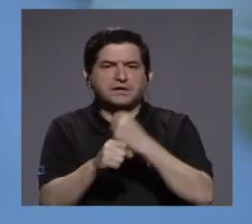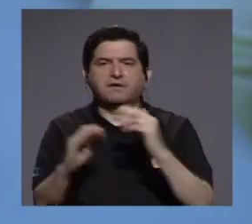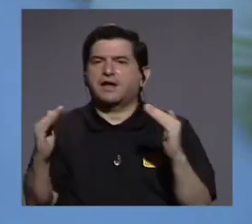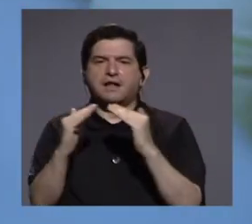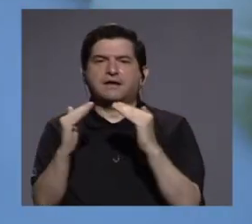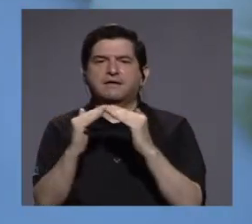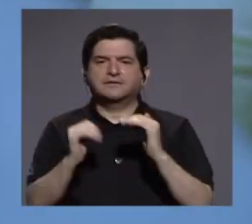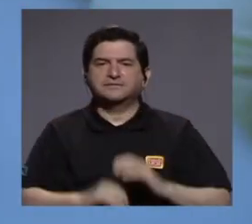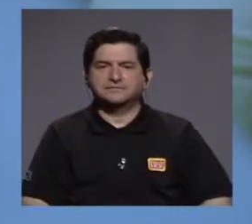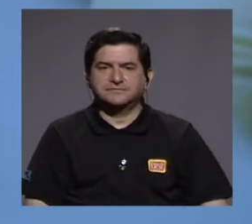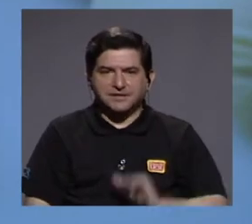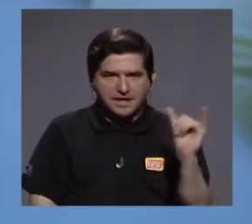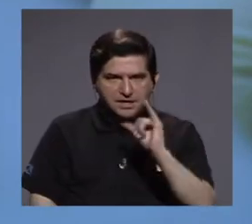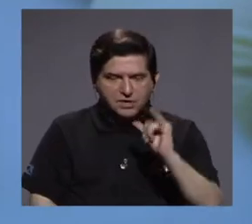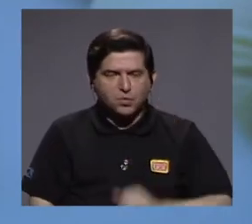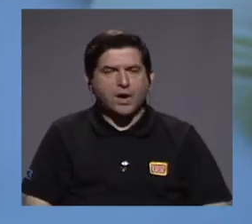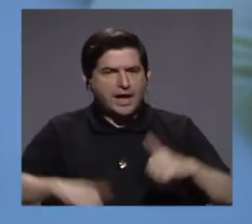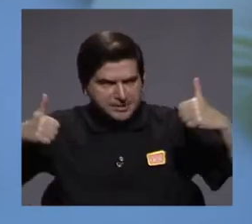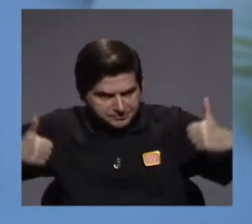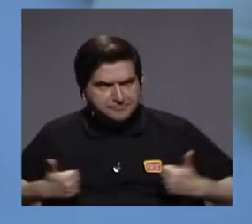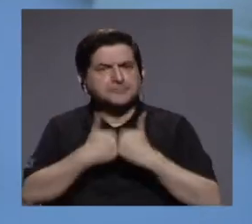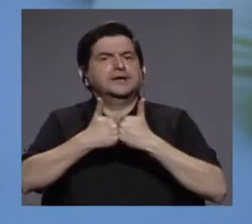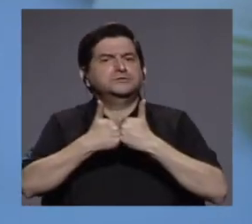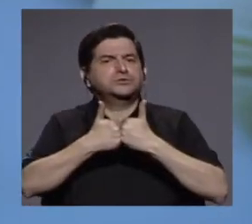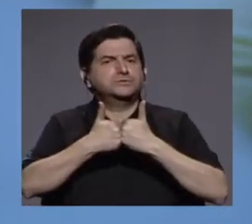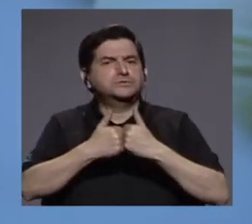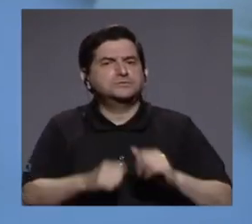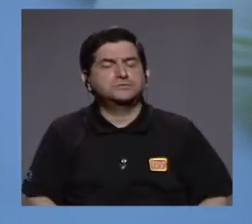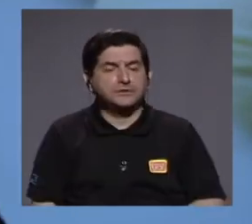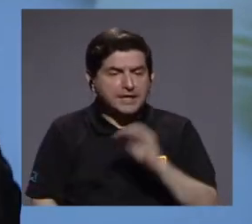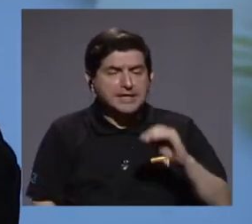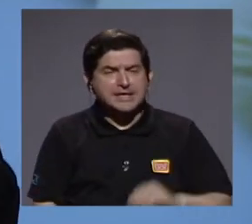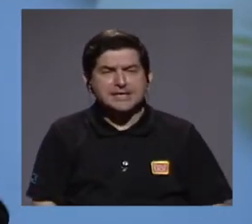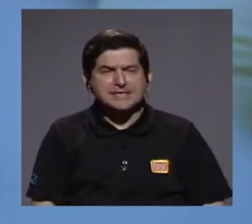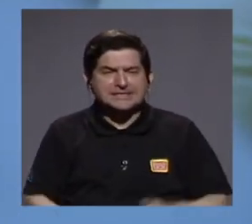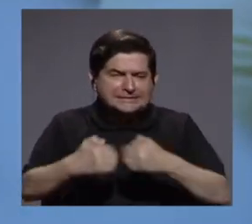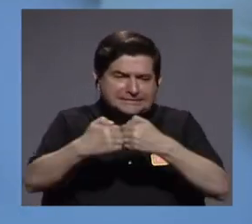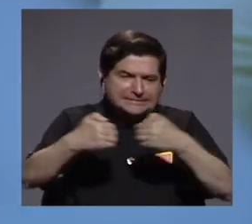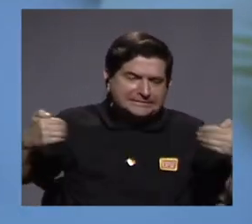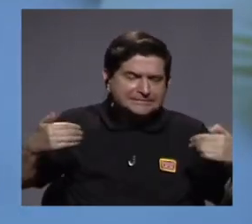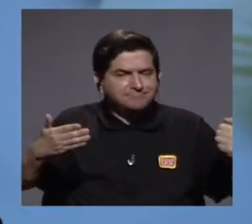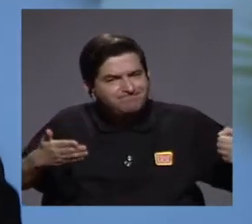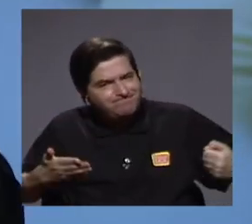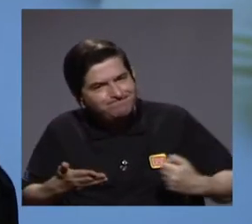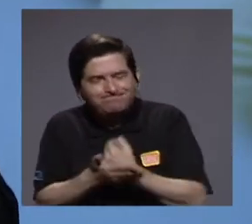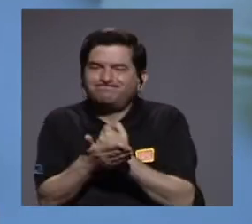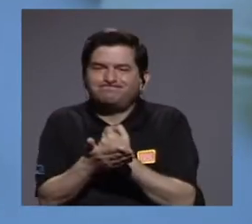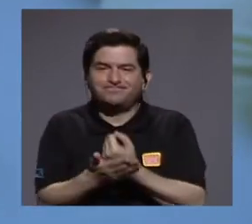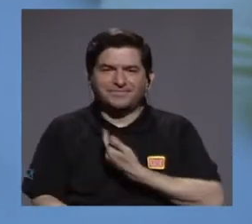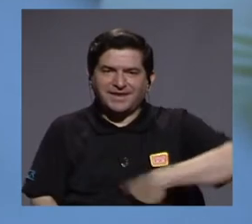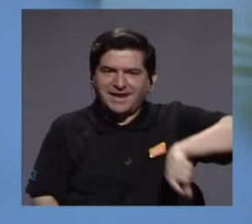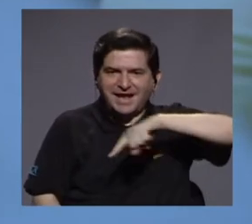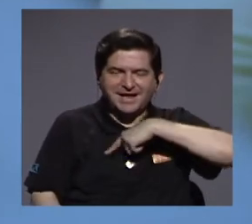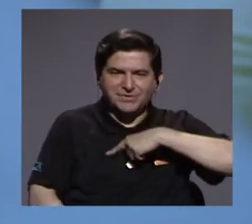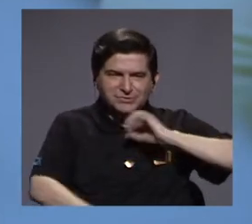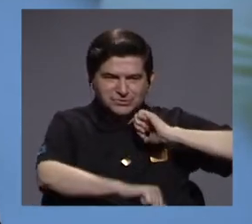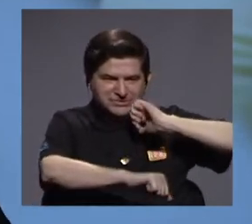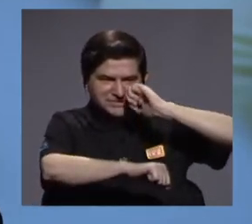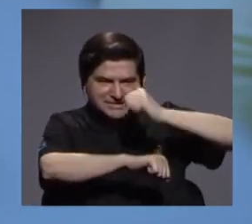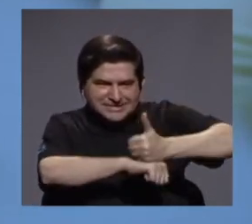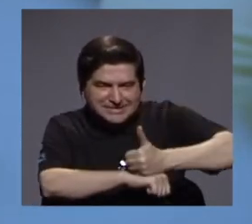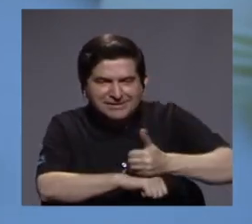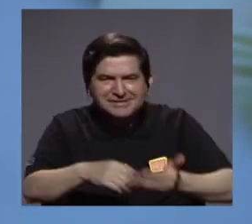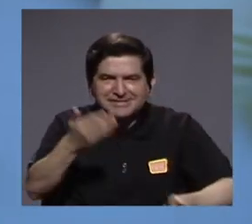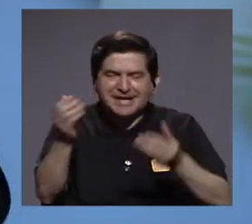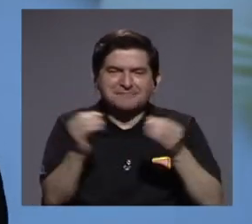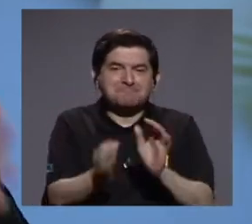Igualmente hubo pues desafíos y además de eso brechas que lamentablemente nos fueron puestas más